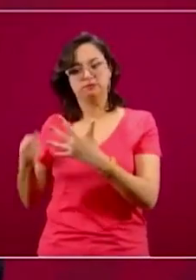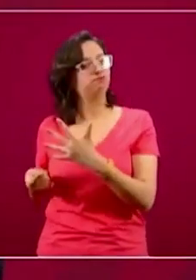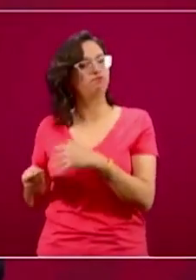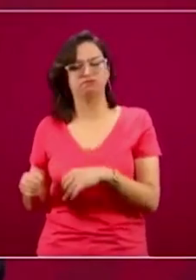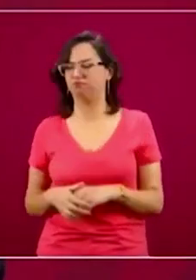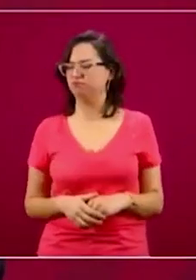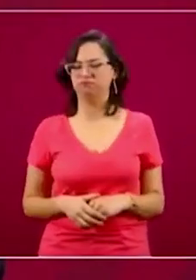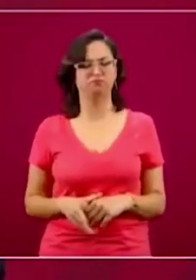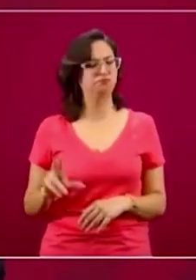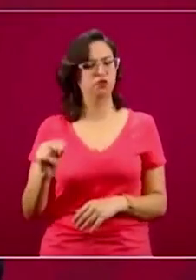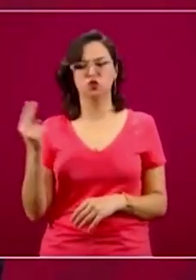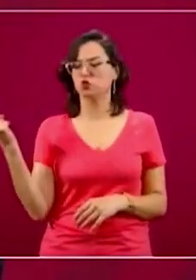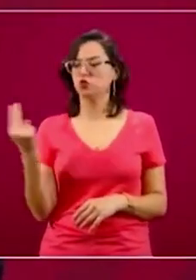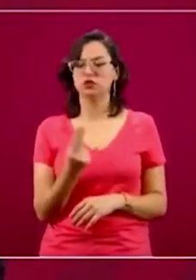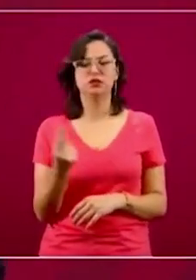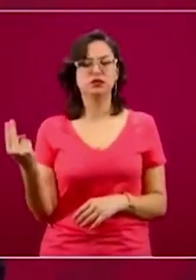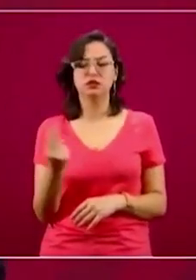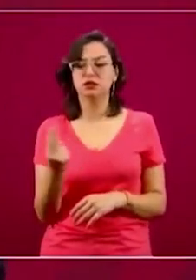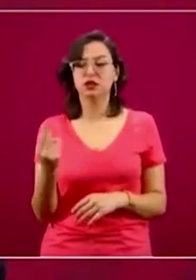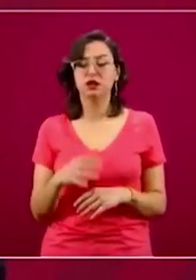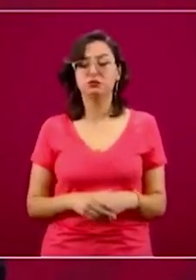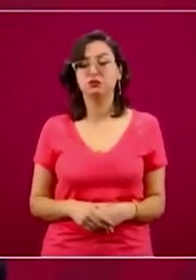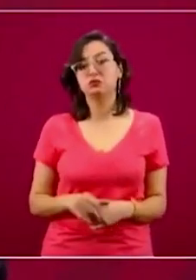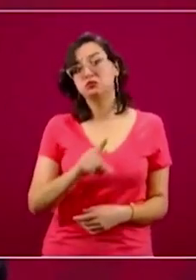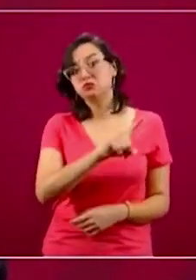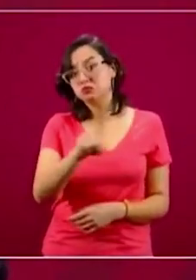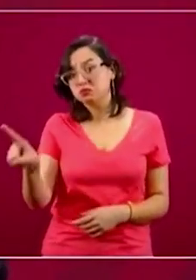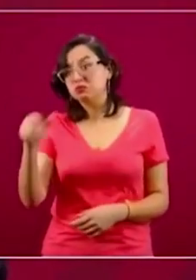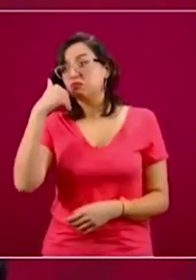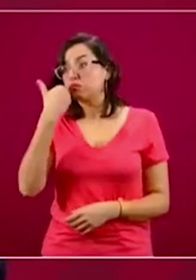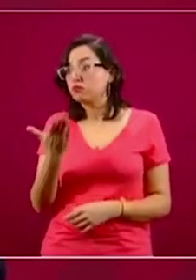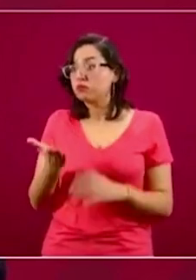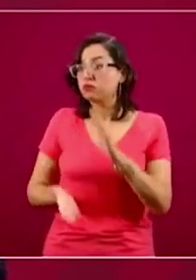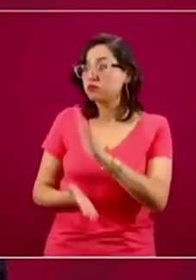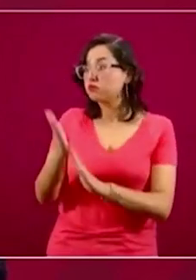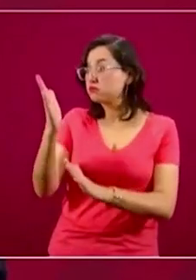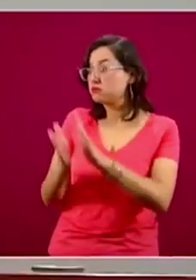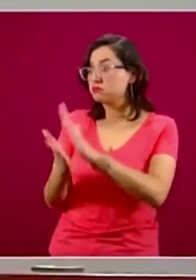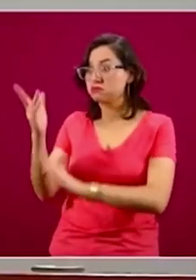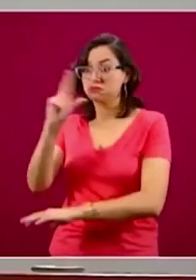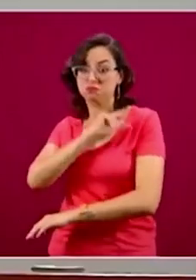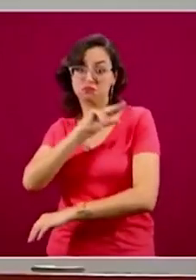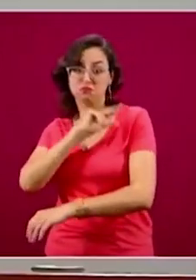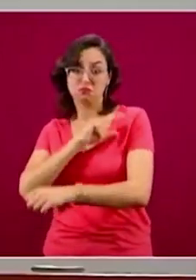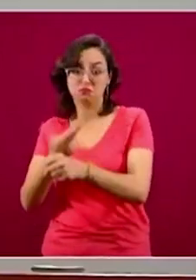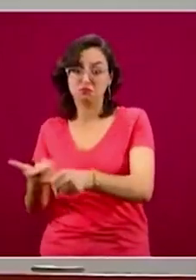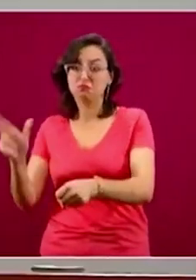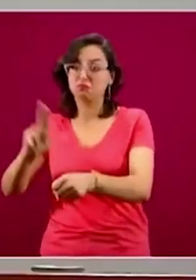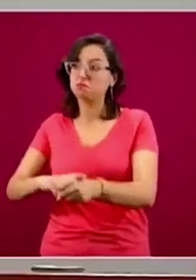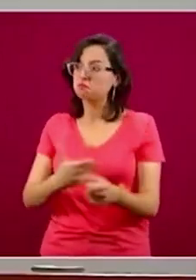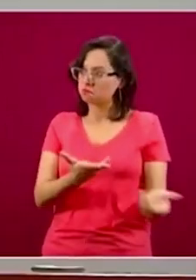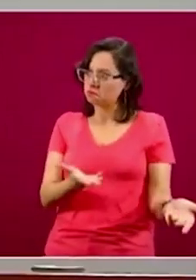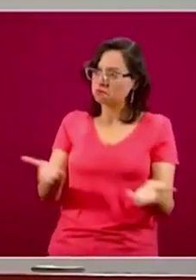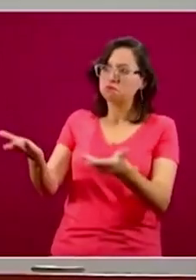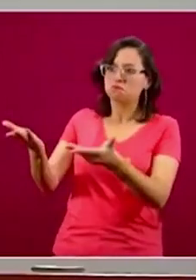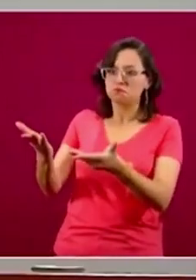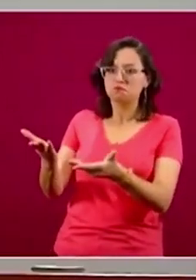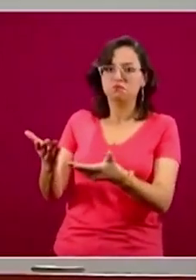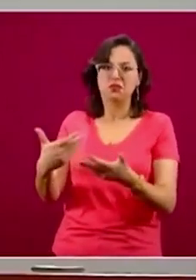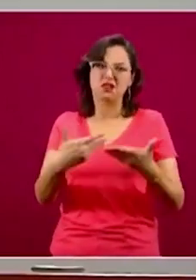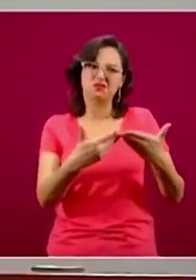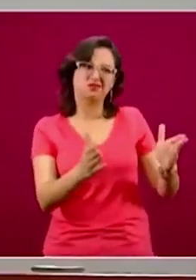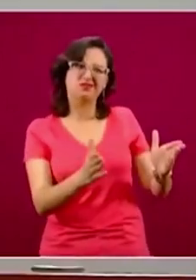y quiere hacerlo puede libremente ir a un hospital privado, si prefiere hacerlo en vez de ir a un hospital